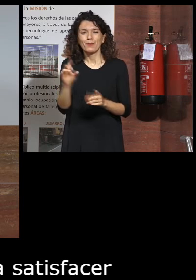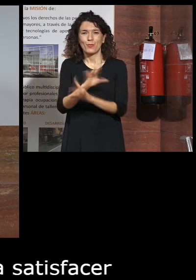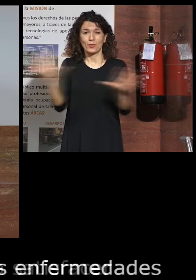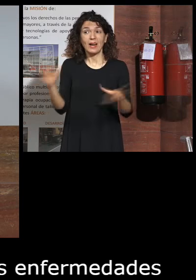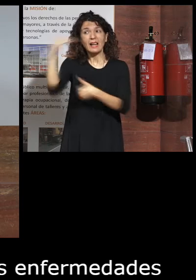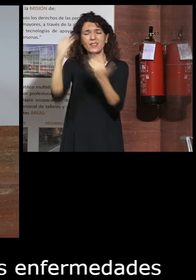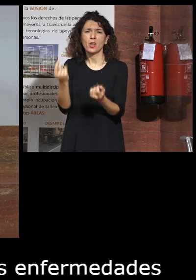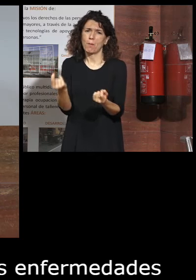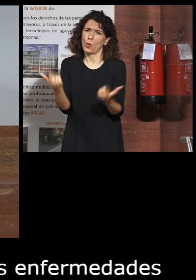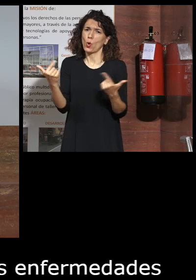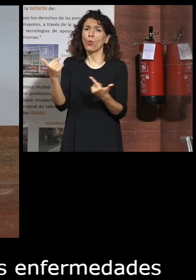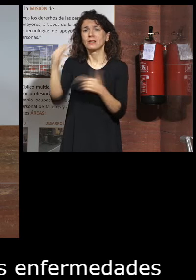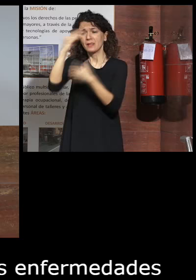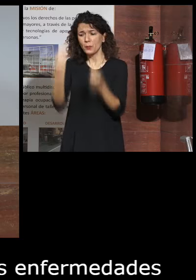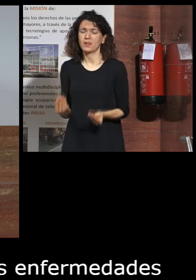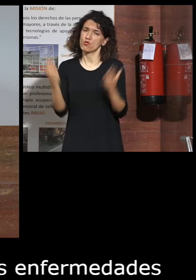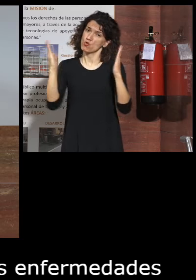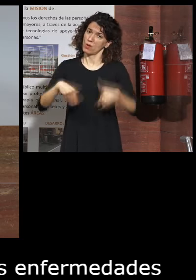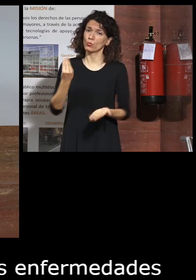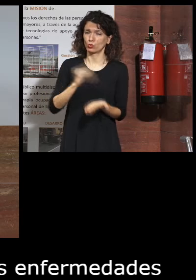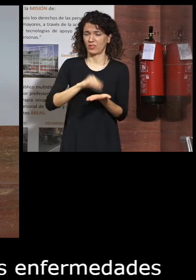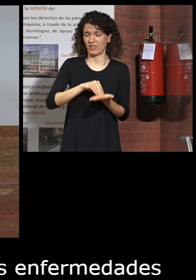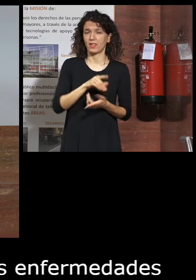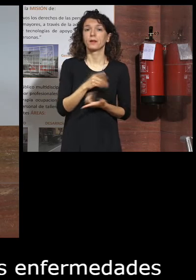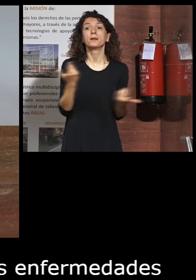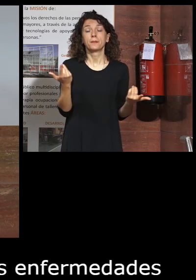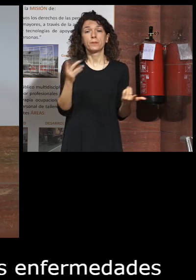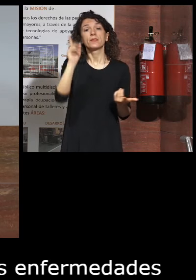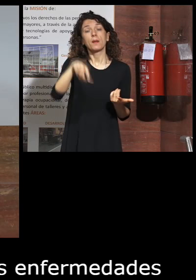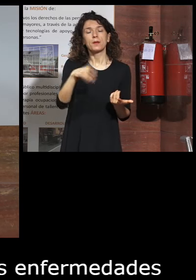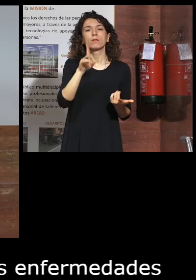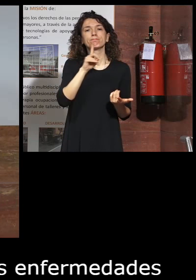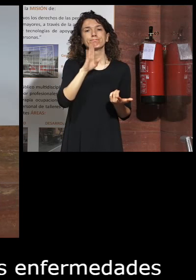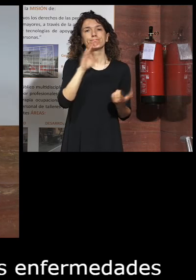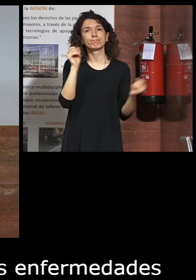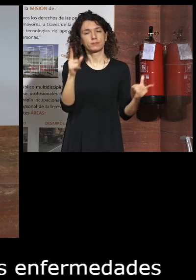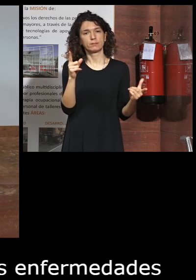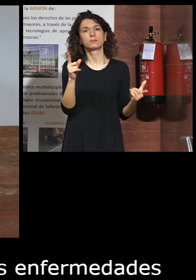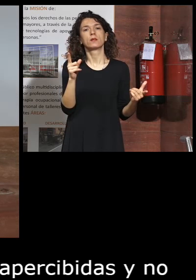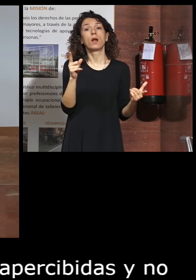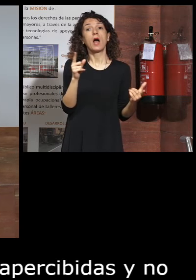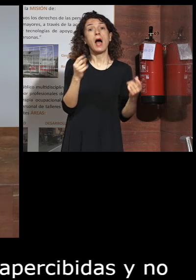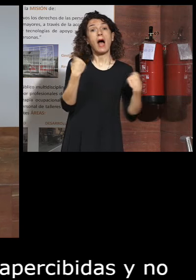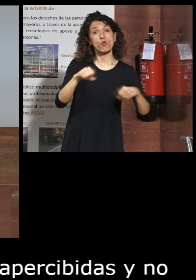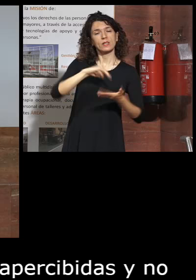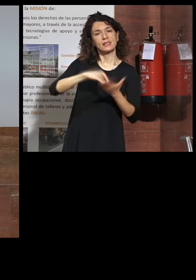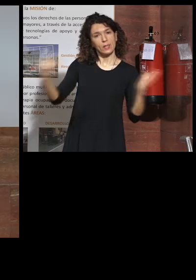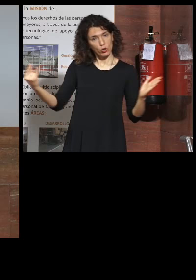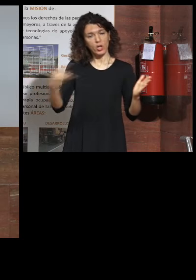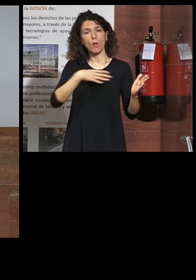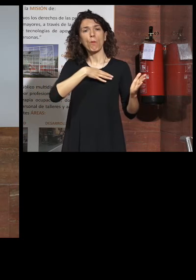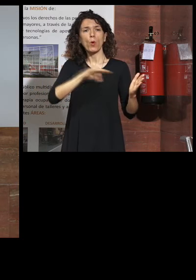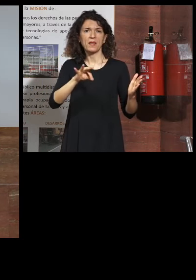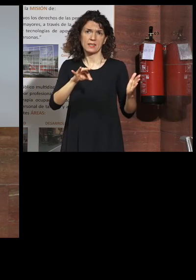atendidas correctamente. En ocasiones nos damos cuenta de que aunque las tecnologías pueden ser